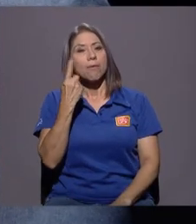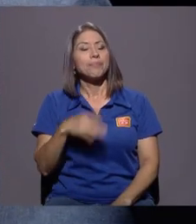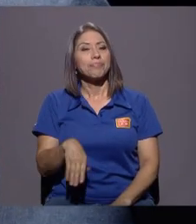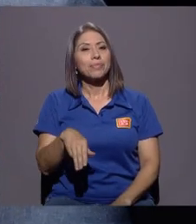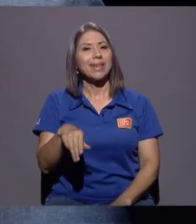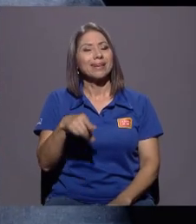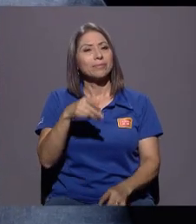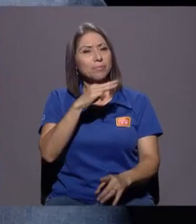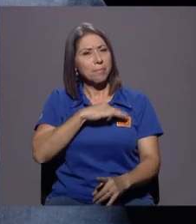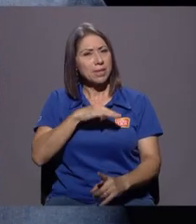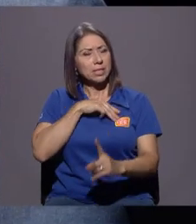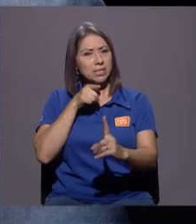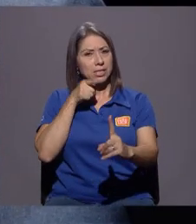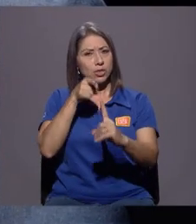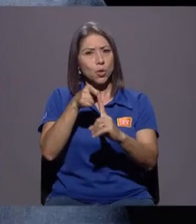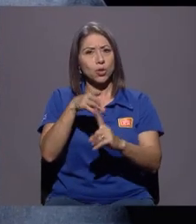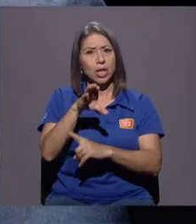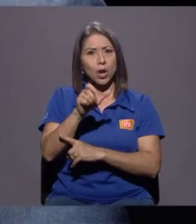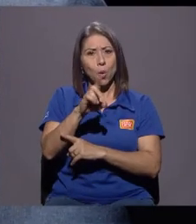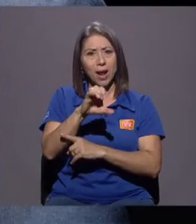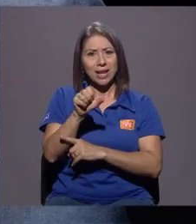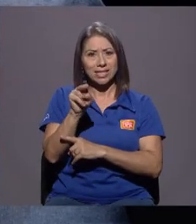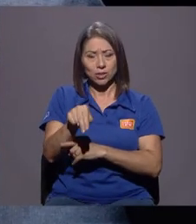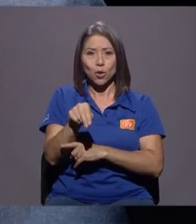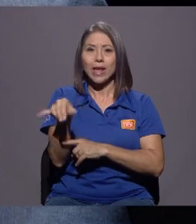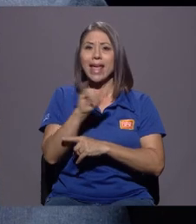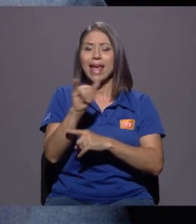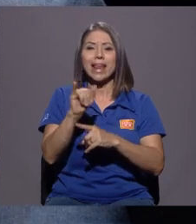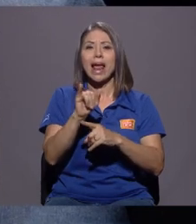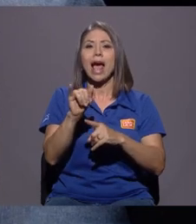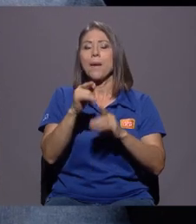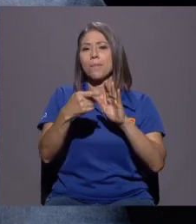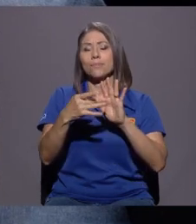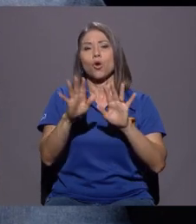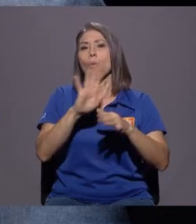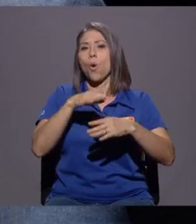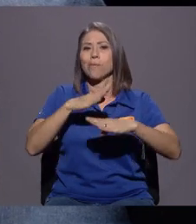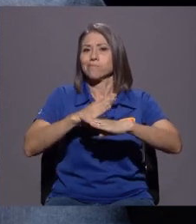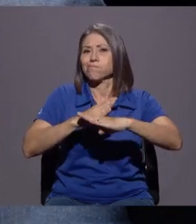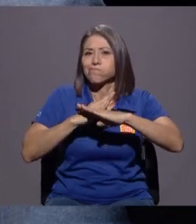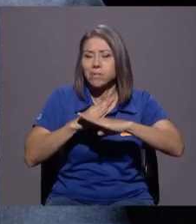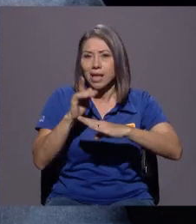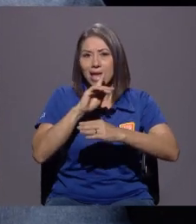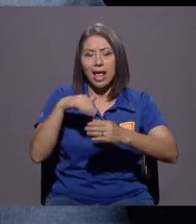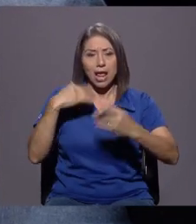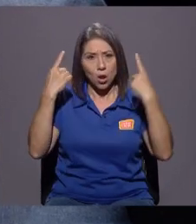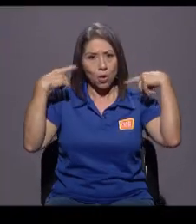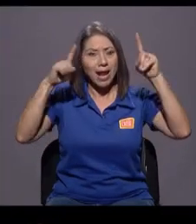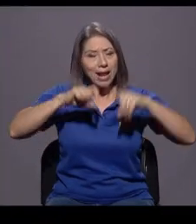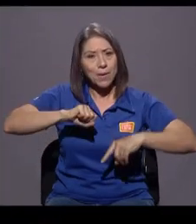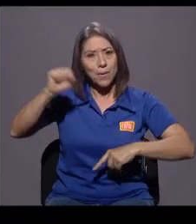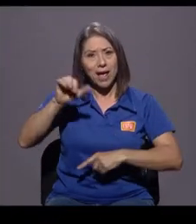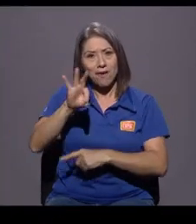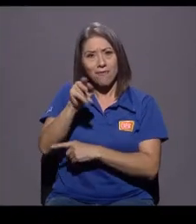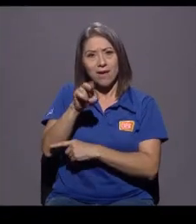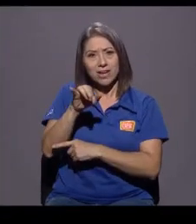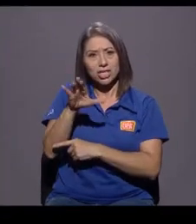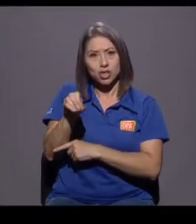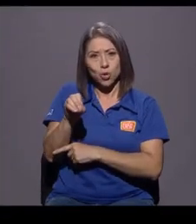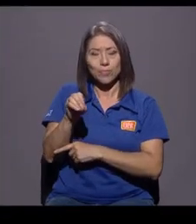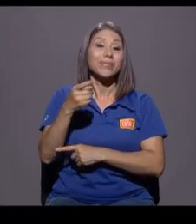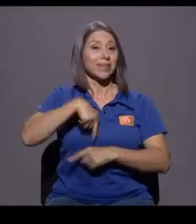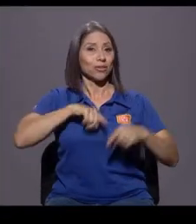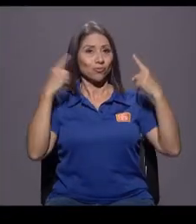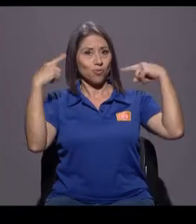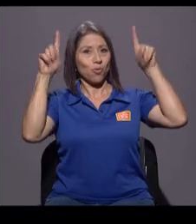coalición de algún modo era impedir la llegada de Fabricio. Lo logramos. ¿Eso pasó? Sí, tal cual. ¿Y qué? Ahora. Bueno, y